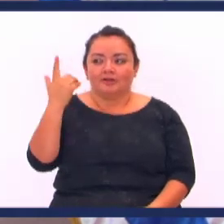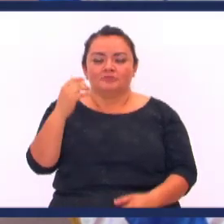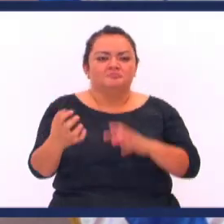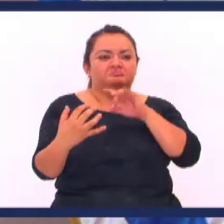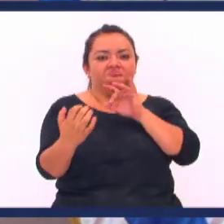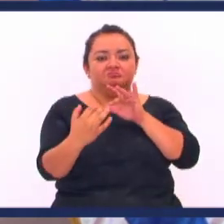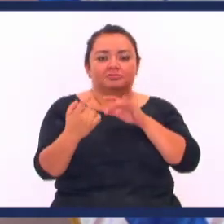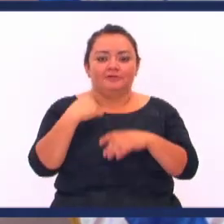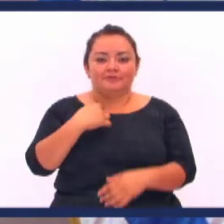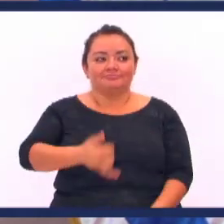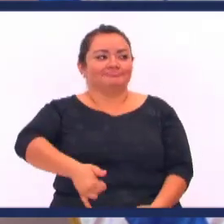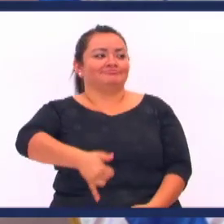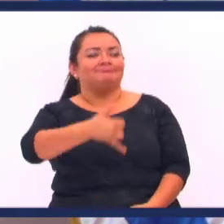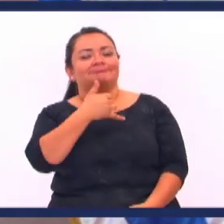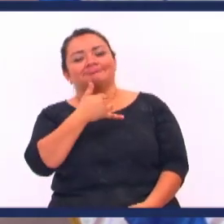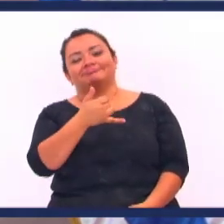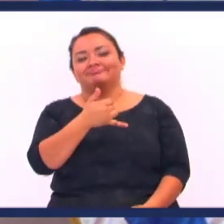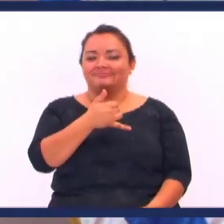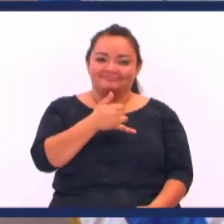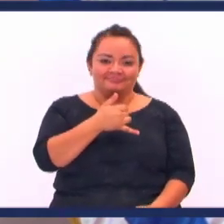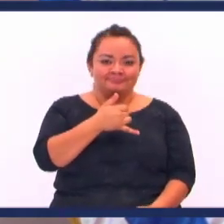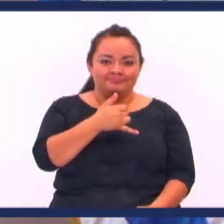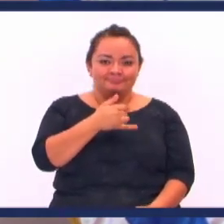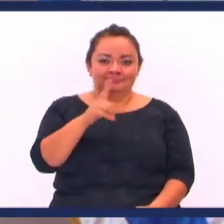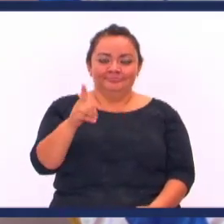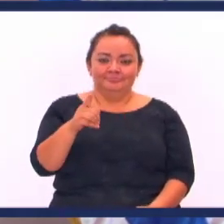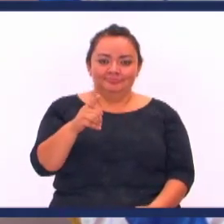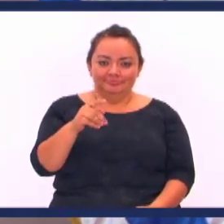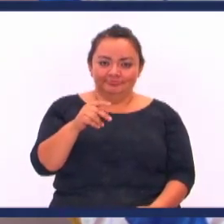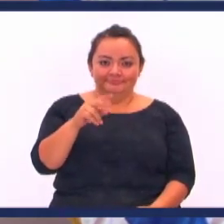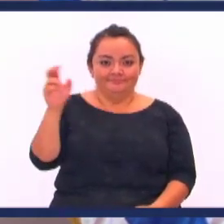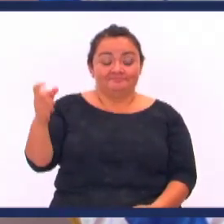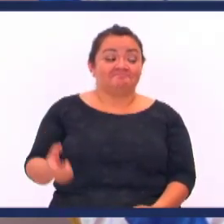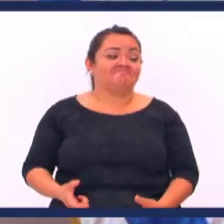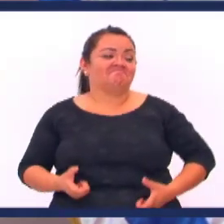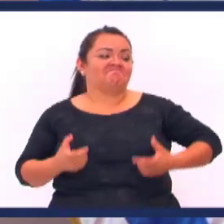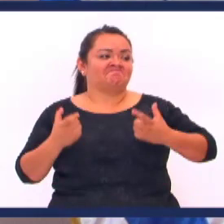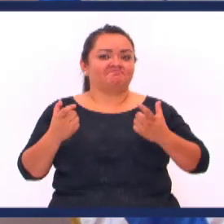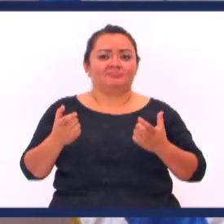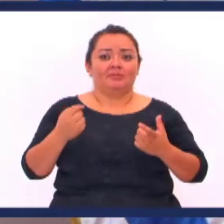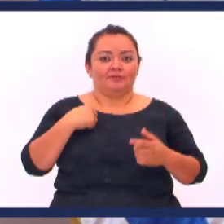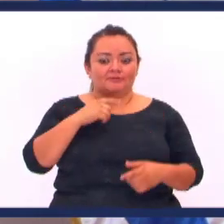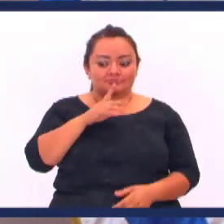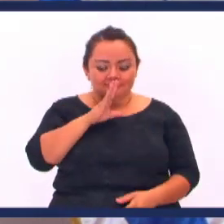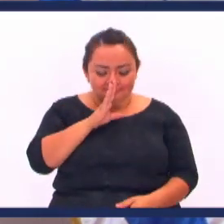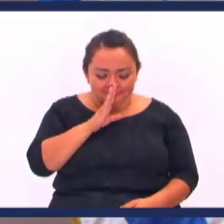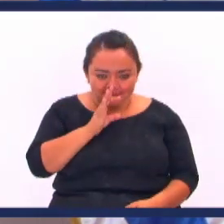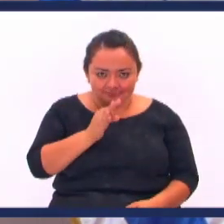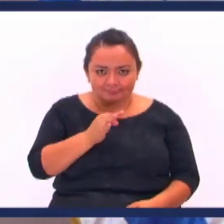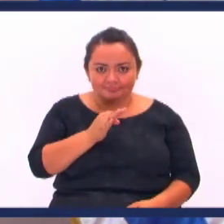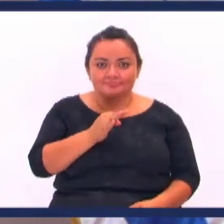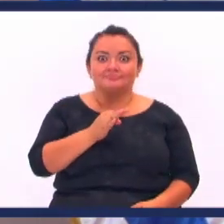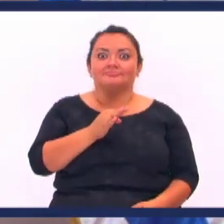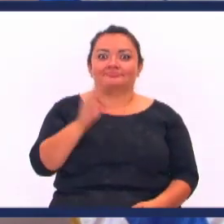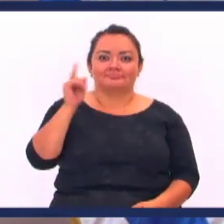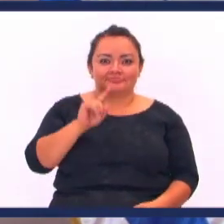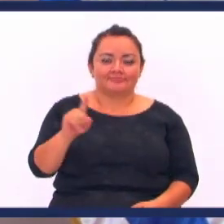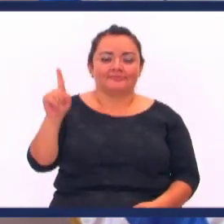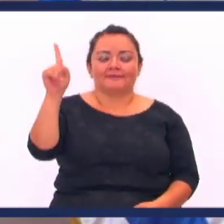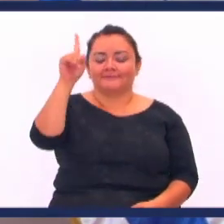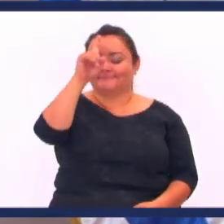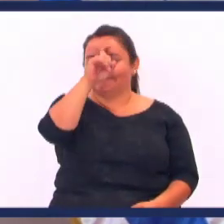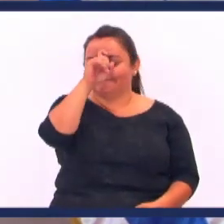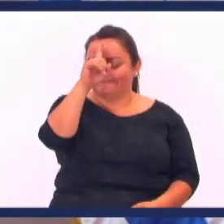peleonero Hoy anda borracho Y el que andaba Jotándose de su riqueza Hoy anda humilde El Señor